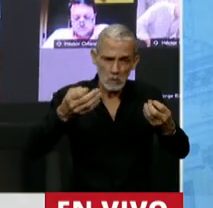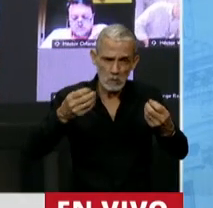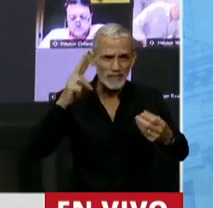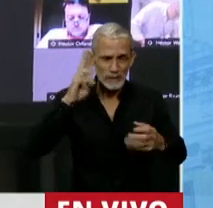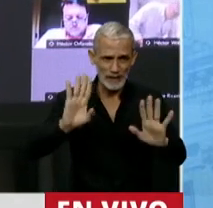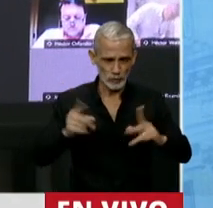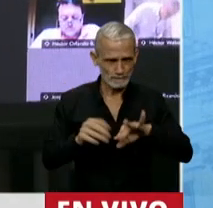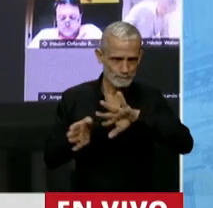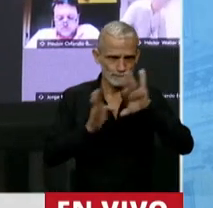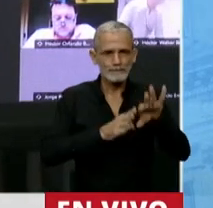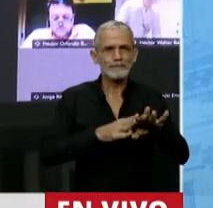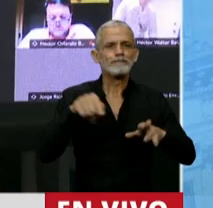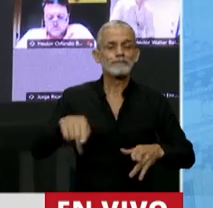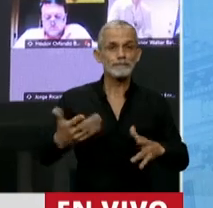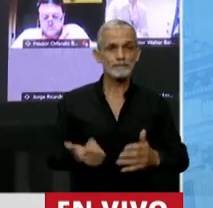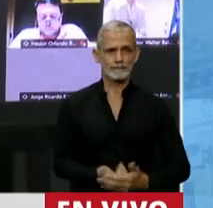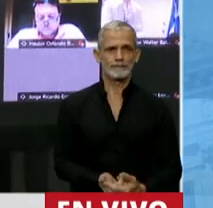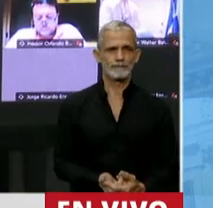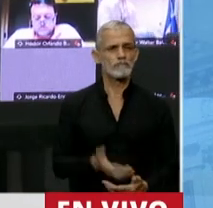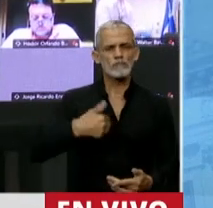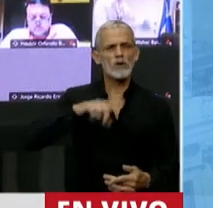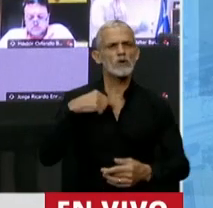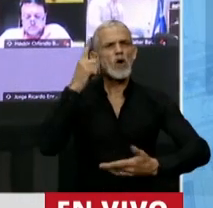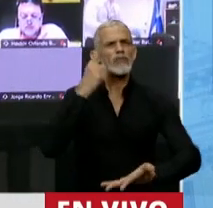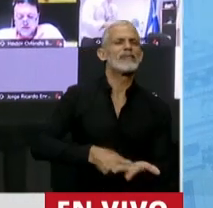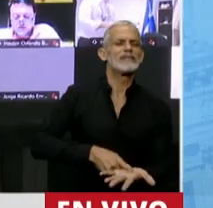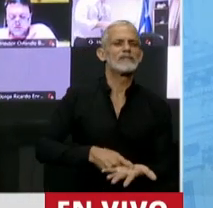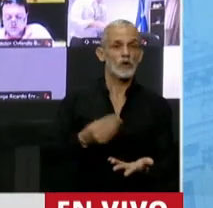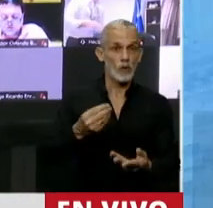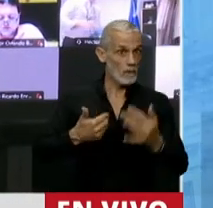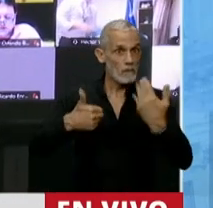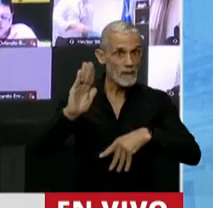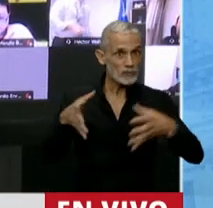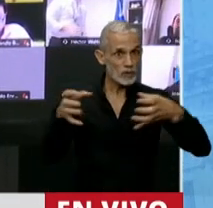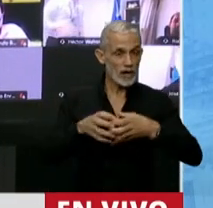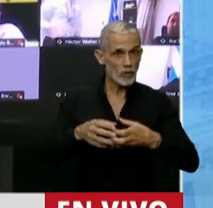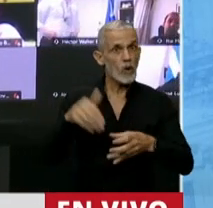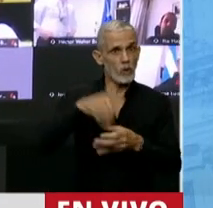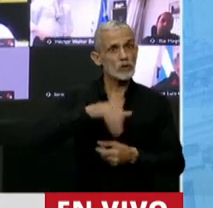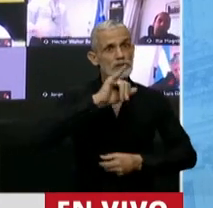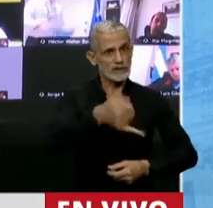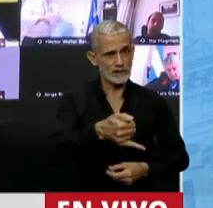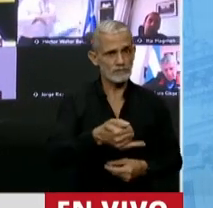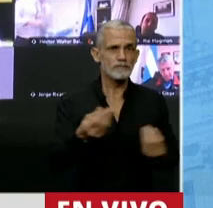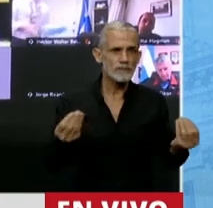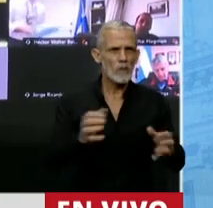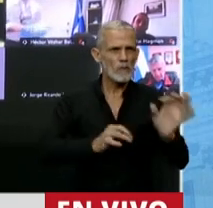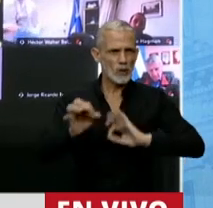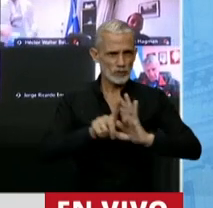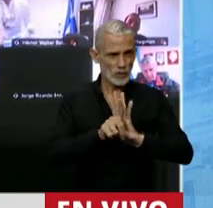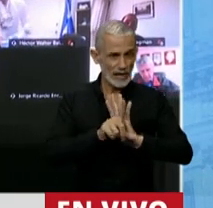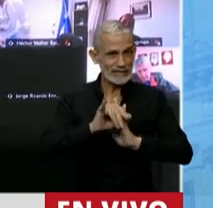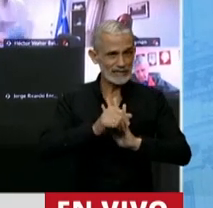Dicho esto, hemos decidido mayoritariamente acompañar este proyecto porque